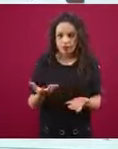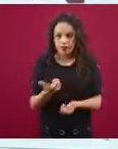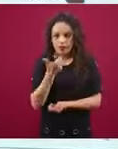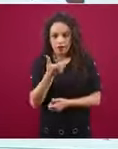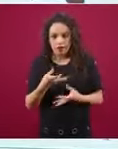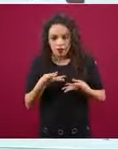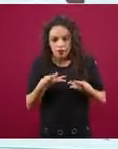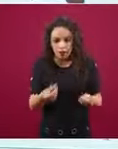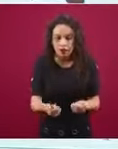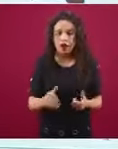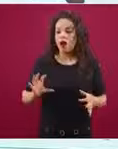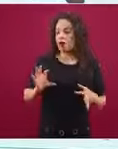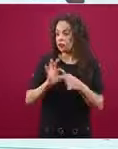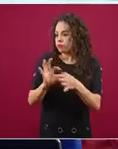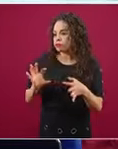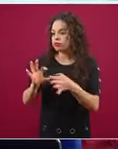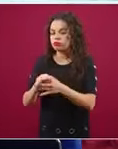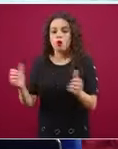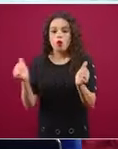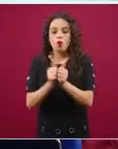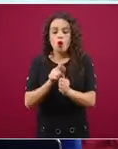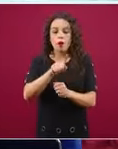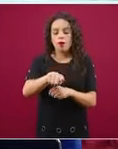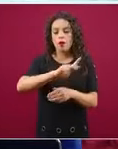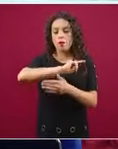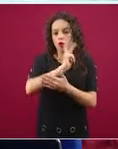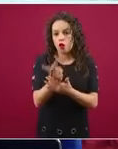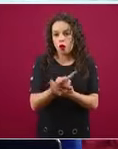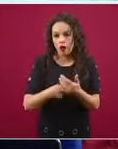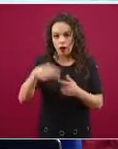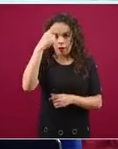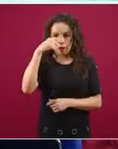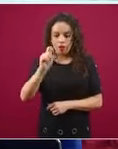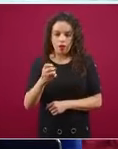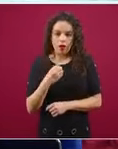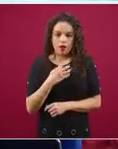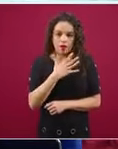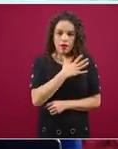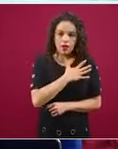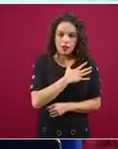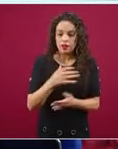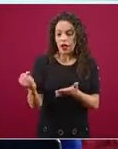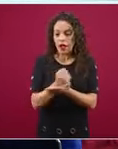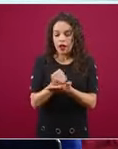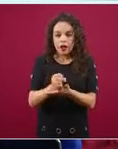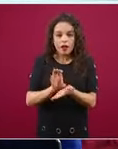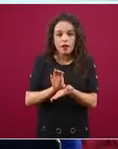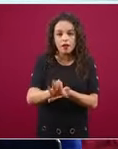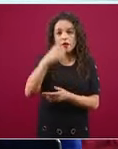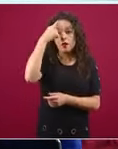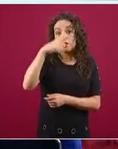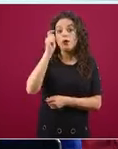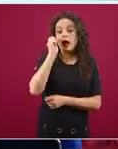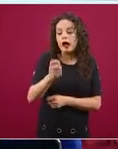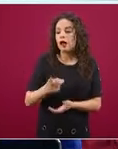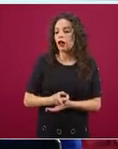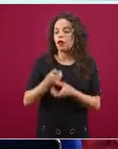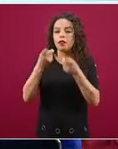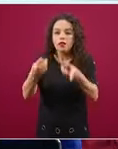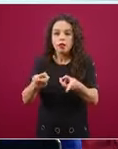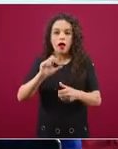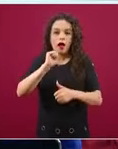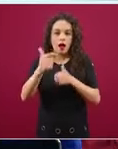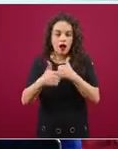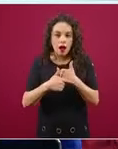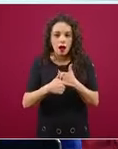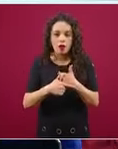de bienestar, de créditos, que las ayuden a salir de su situación, para que no tengan